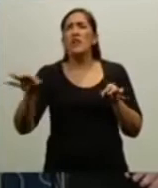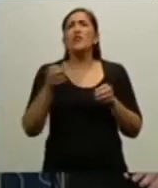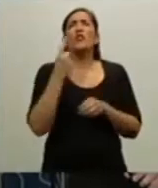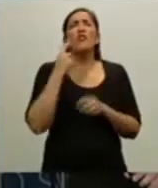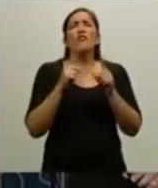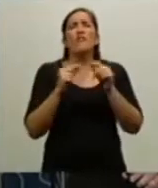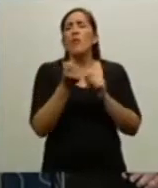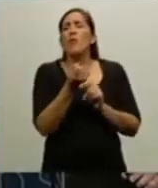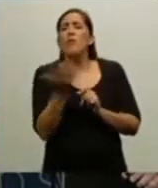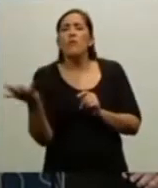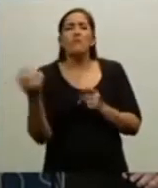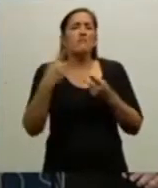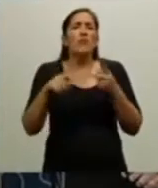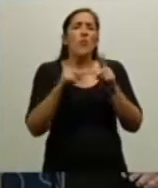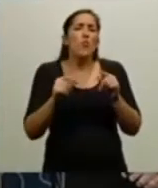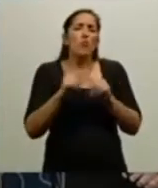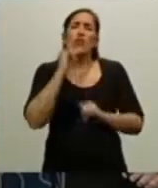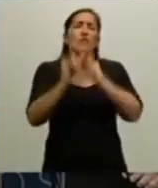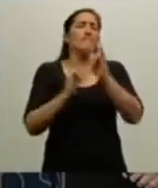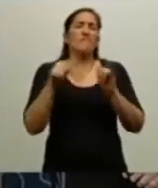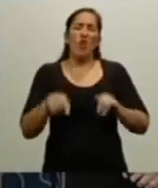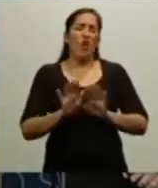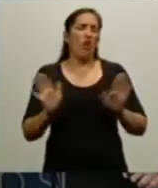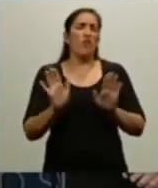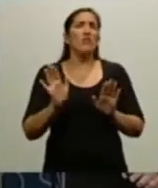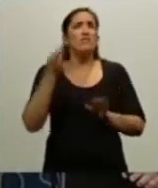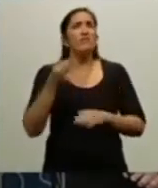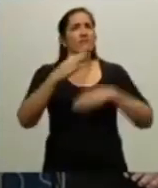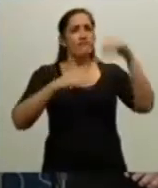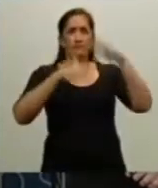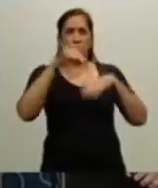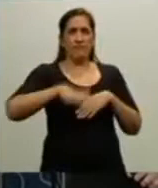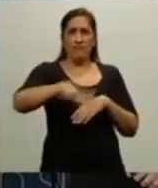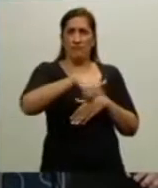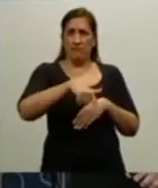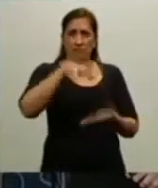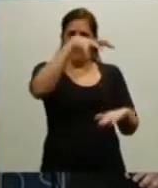cifras que costó esta construcción,